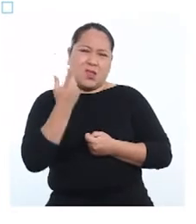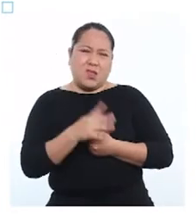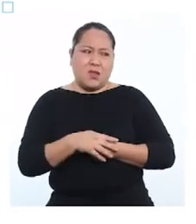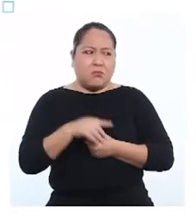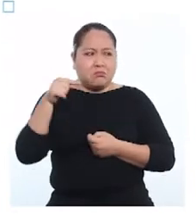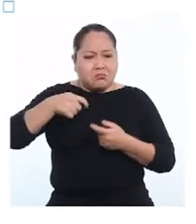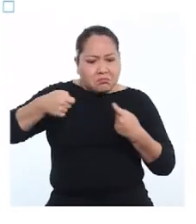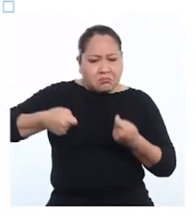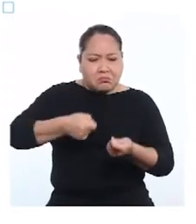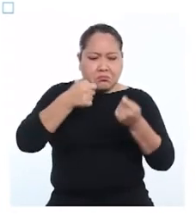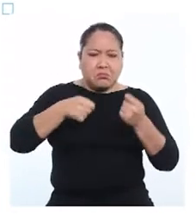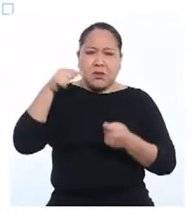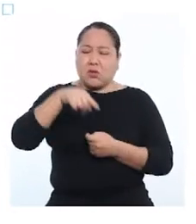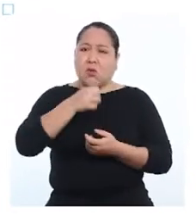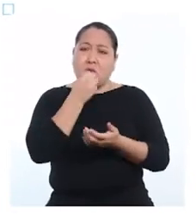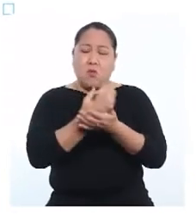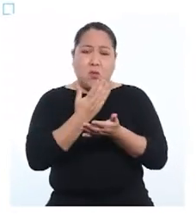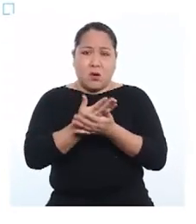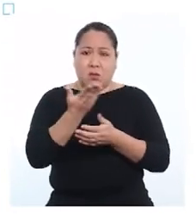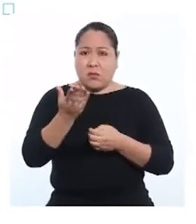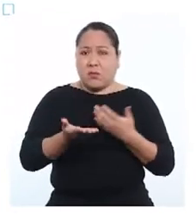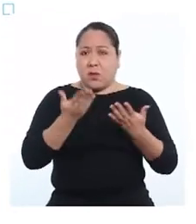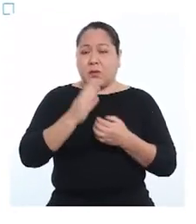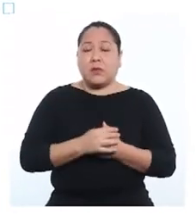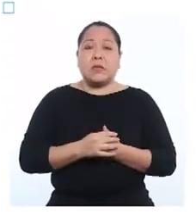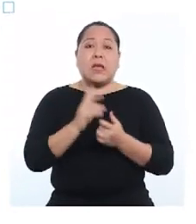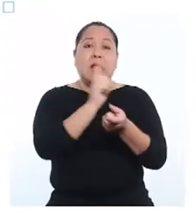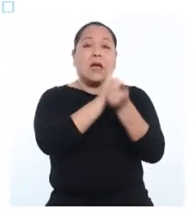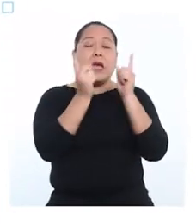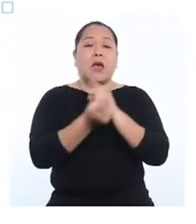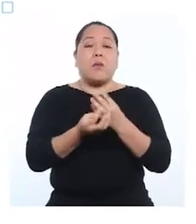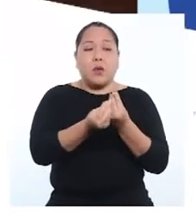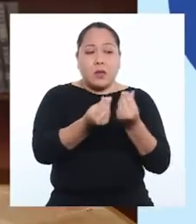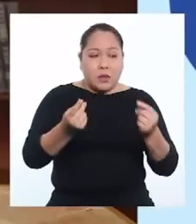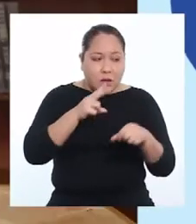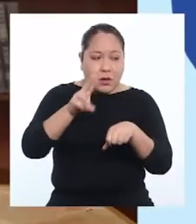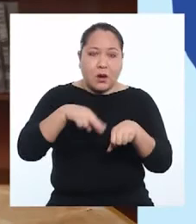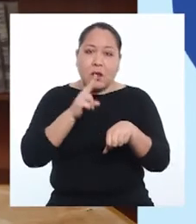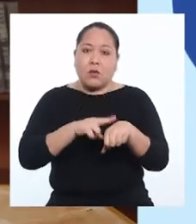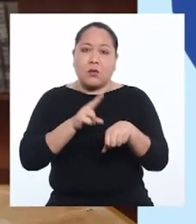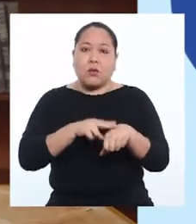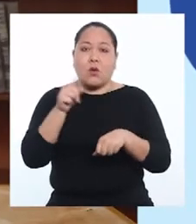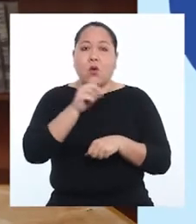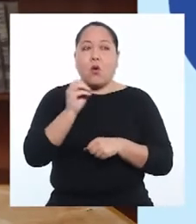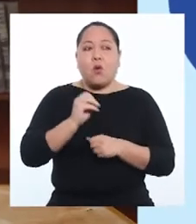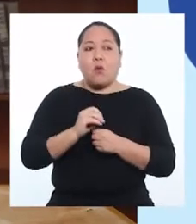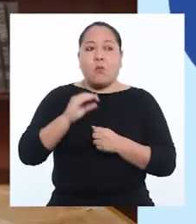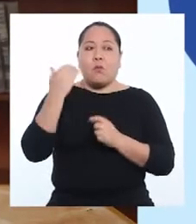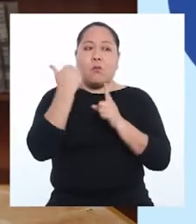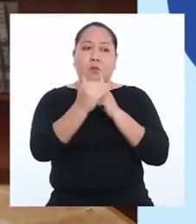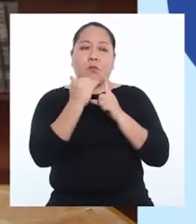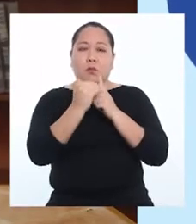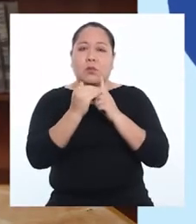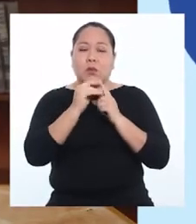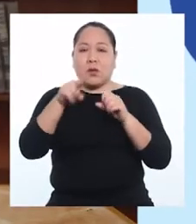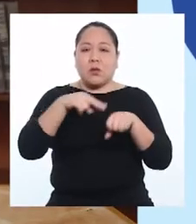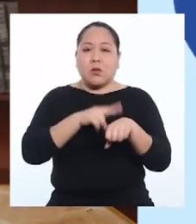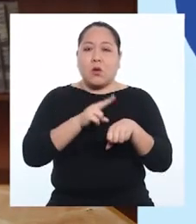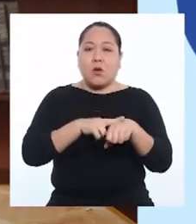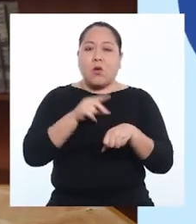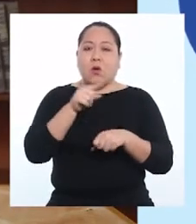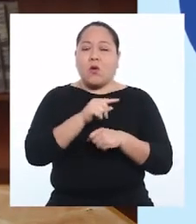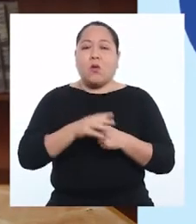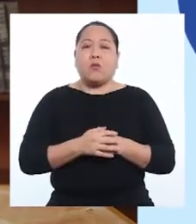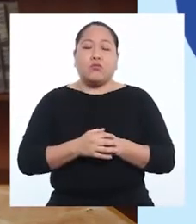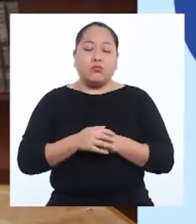No entiendo. ¿La expansión agrícola no es algo bueno, acaso? La conversión de tierra natural o seminatural